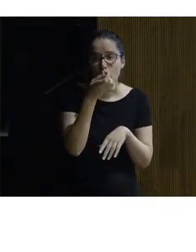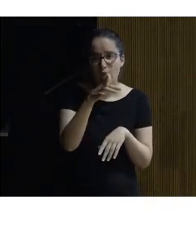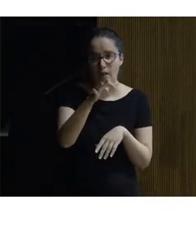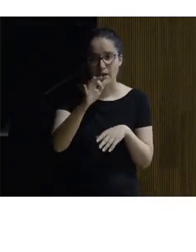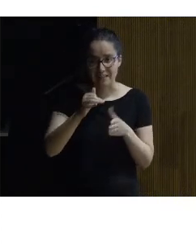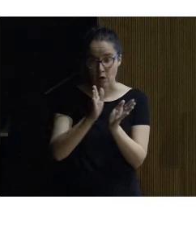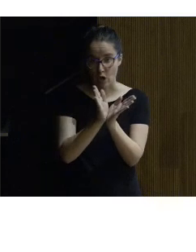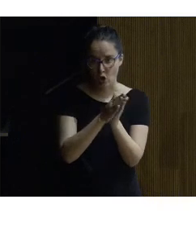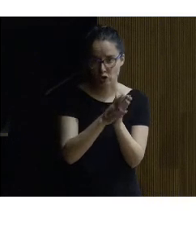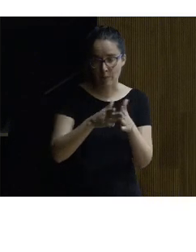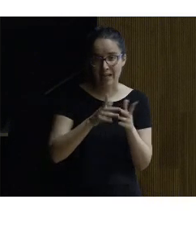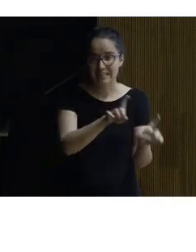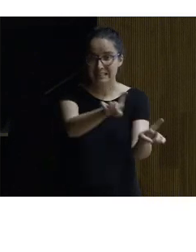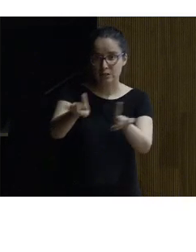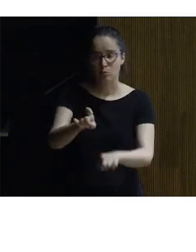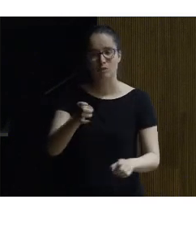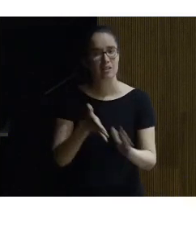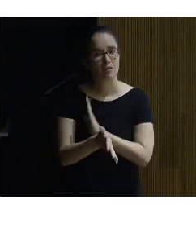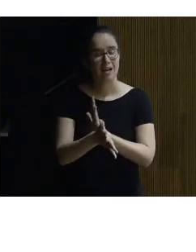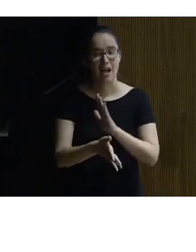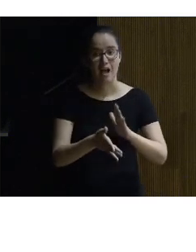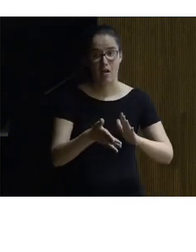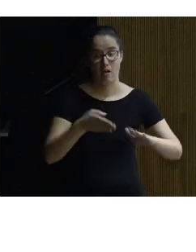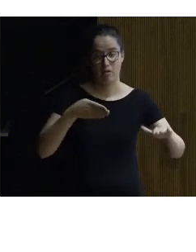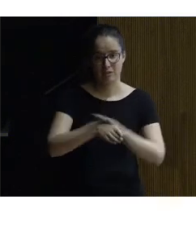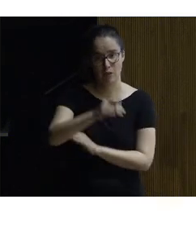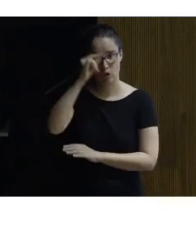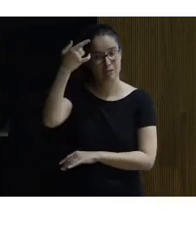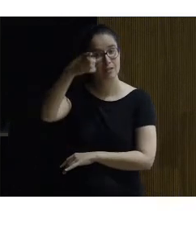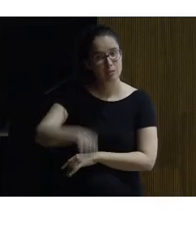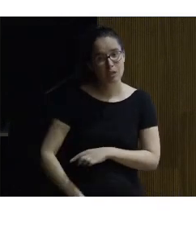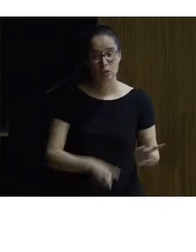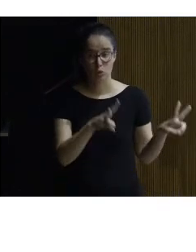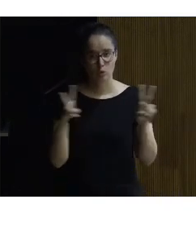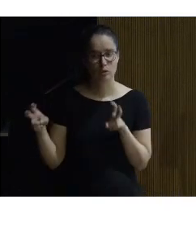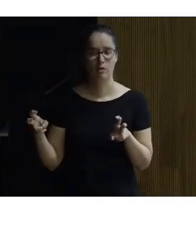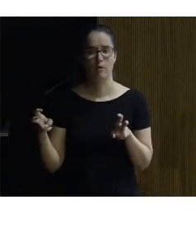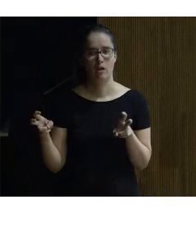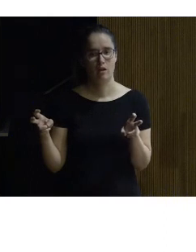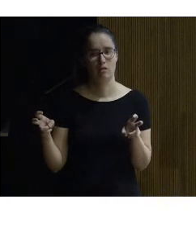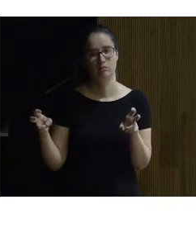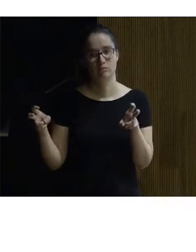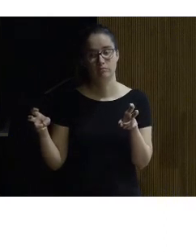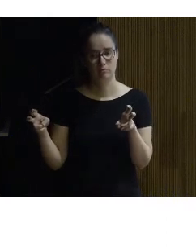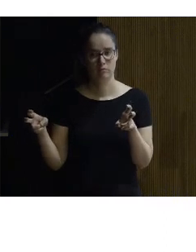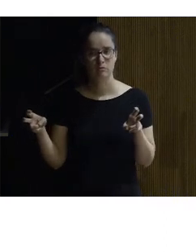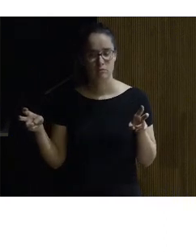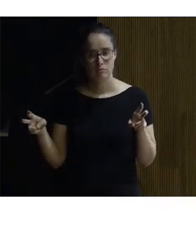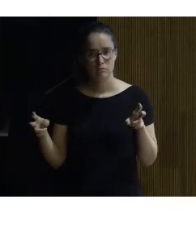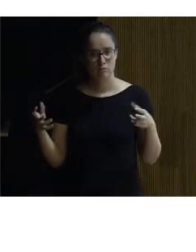que es un tema también de accesibilidad y de accesibilidad cognitiva es un tema en el que no podemos dejar de